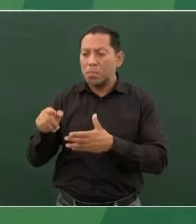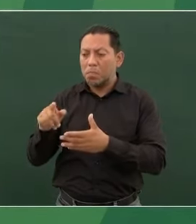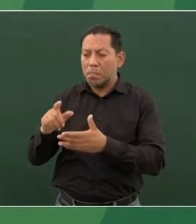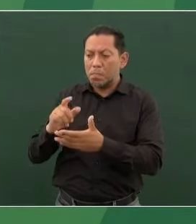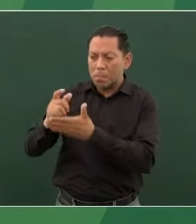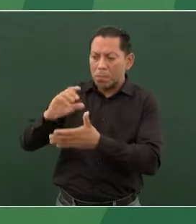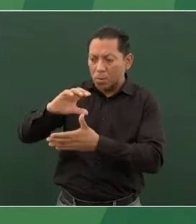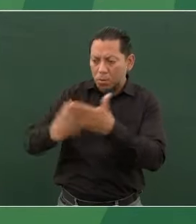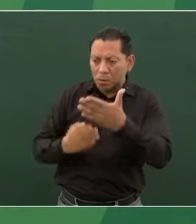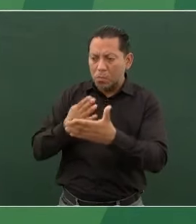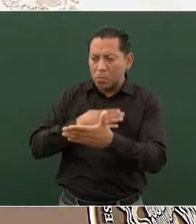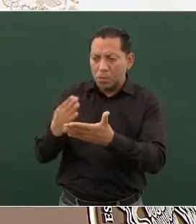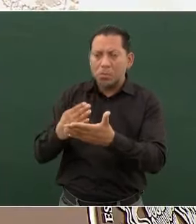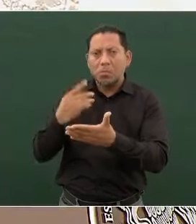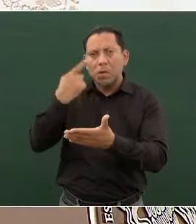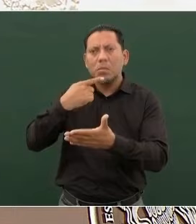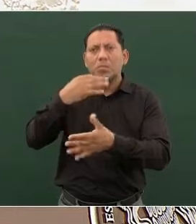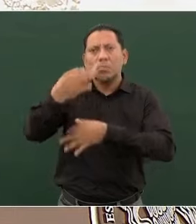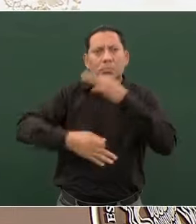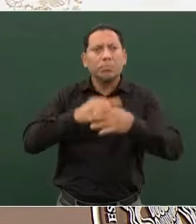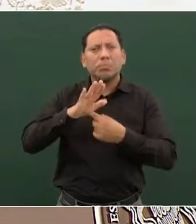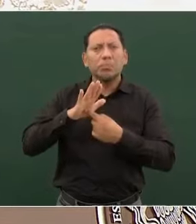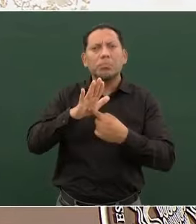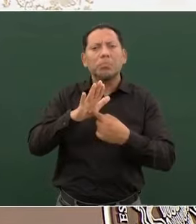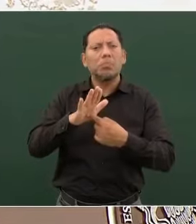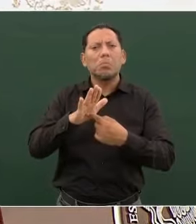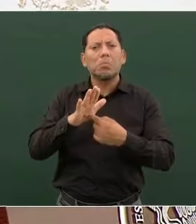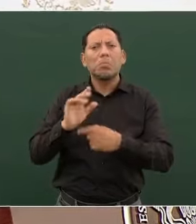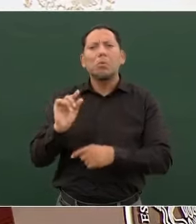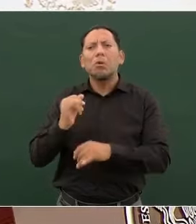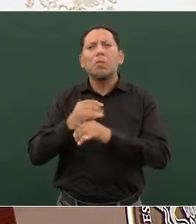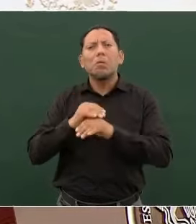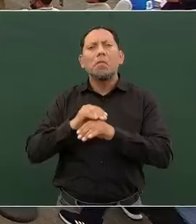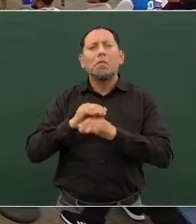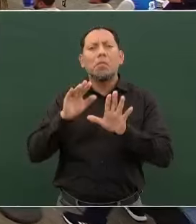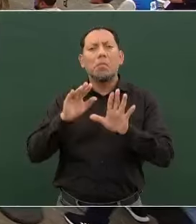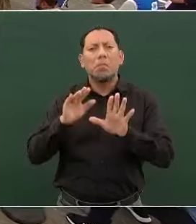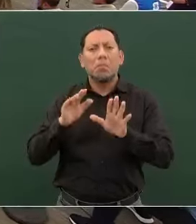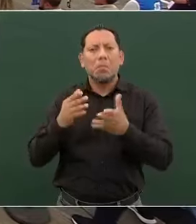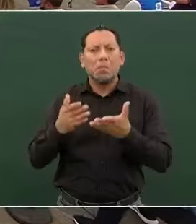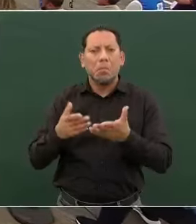empiezan a salir